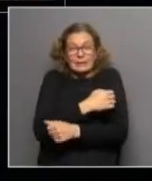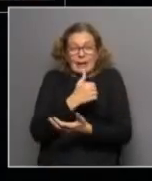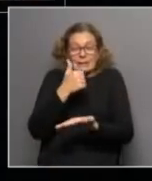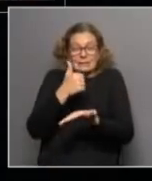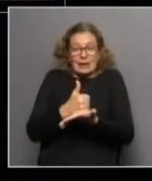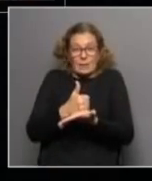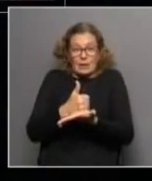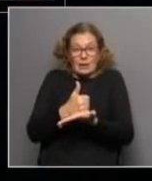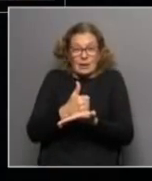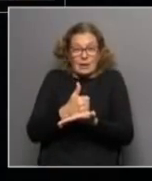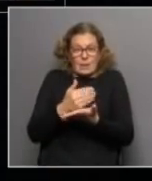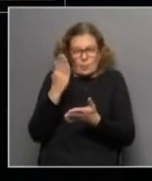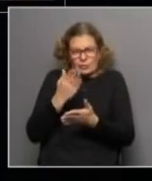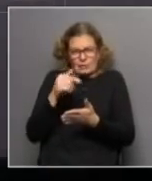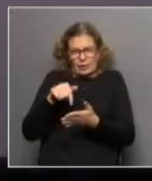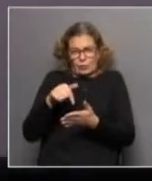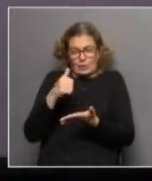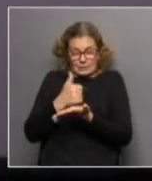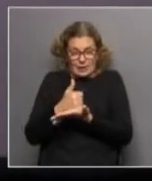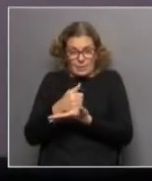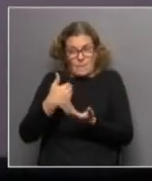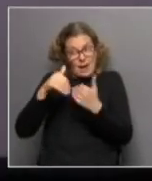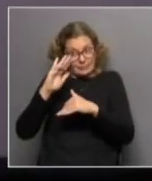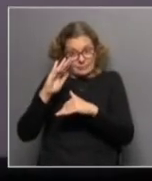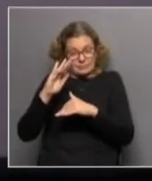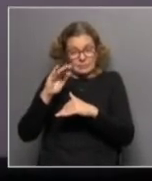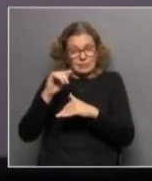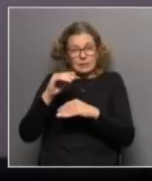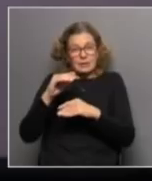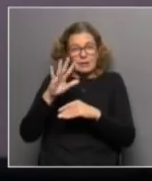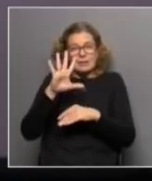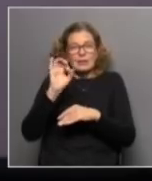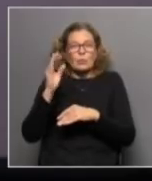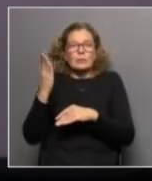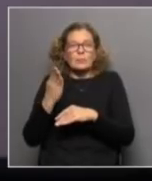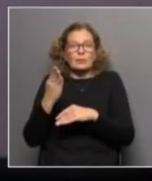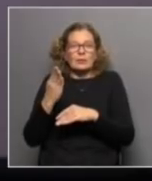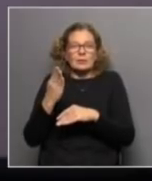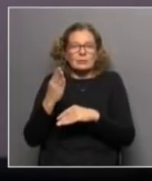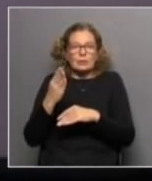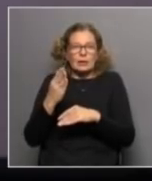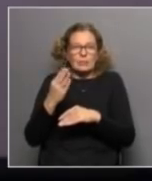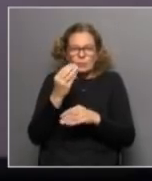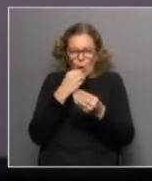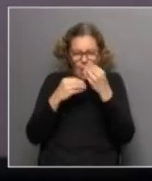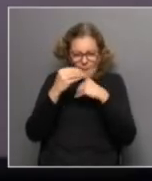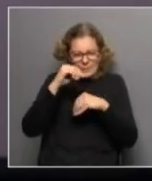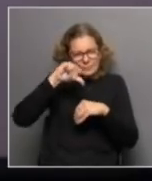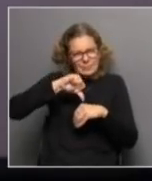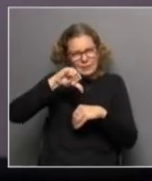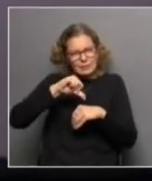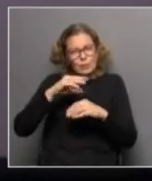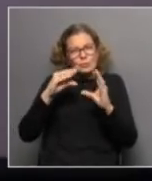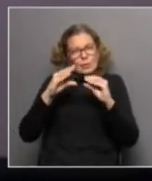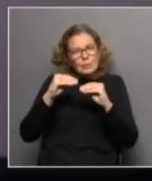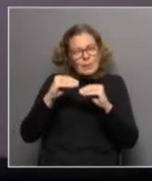instalada en mayores porcentajes que lo que hoy tenemos había un 50% de desnutrición y cuando hablamos